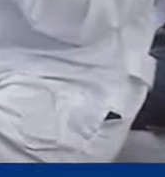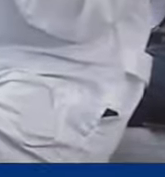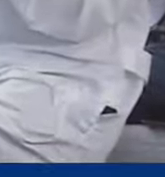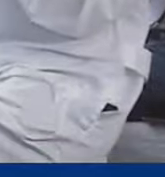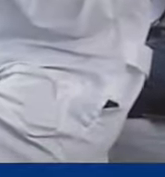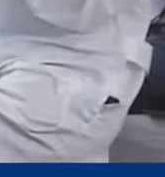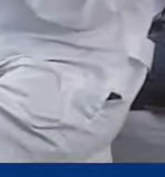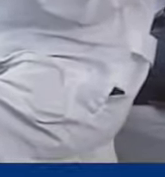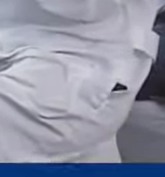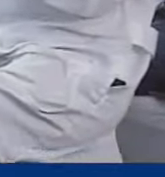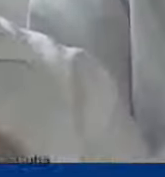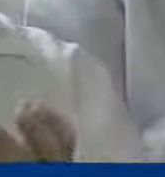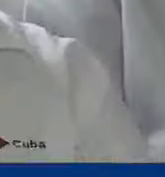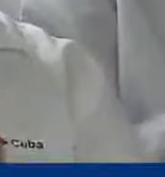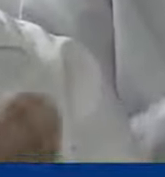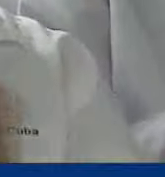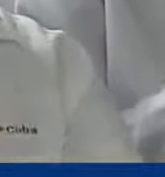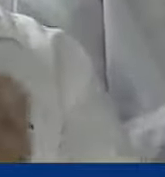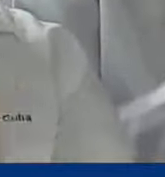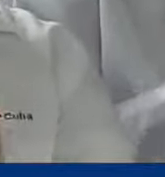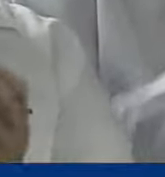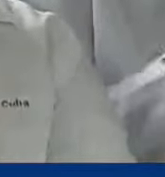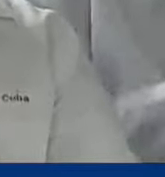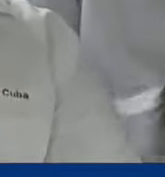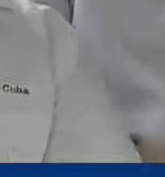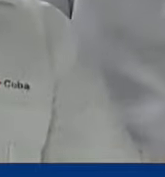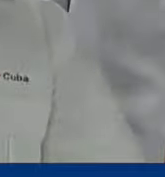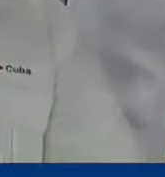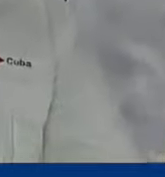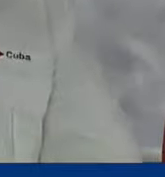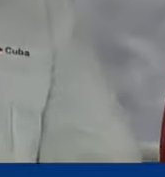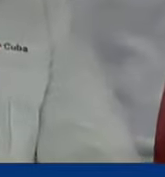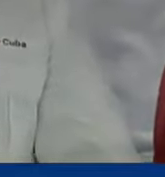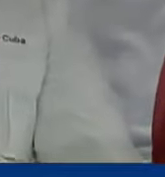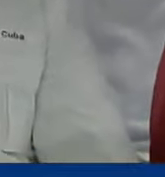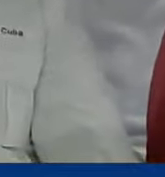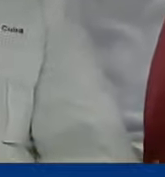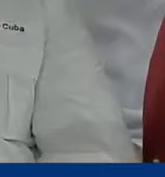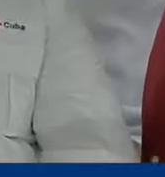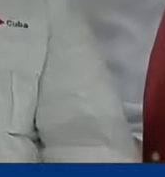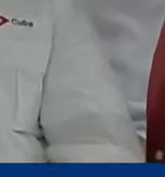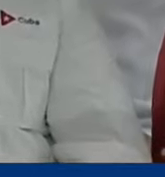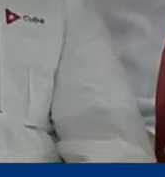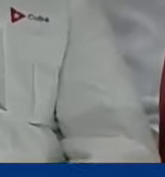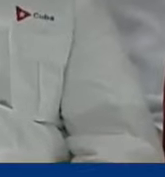daño con las sanciones y cuando nosotros recuperamos vienen a quemar los recuperados